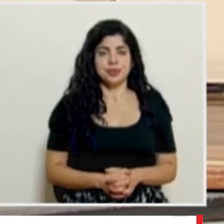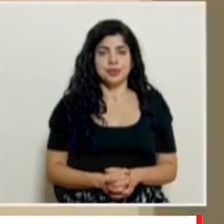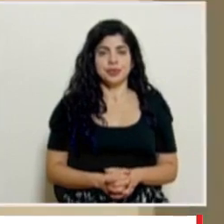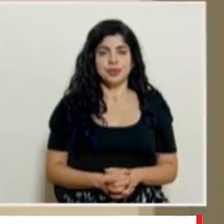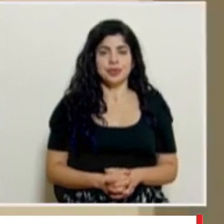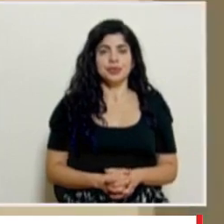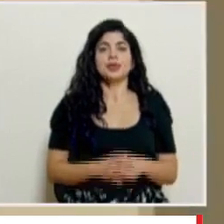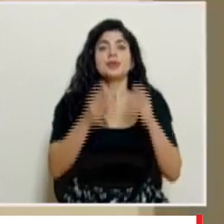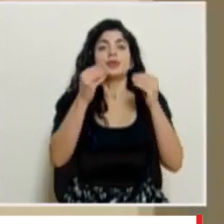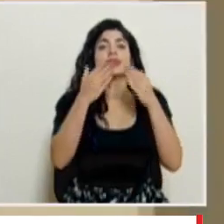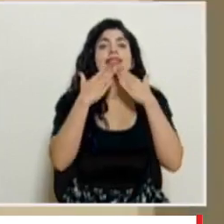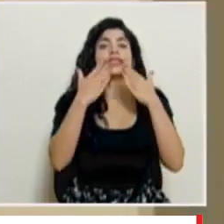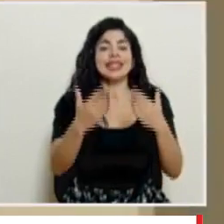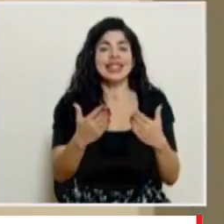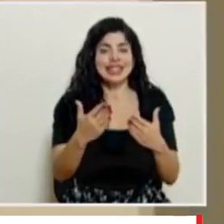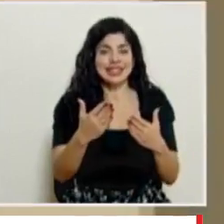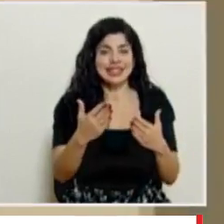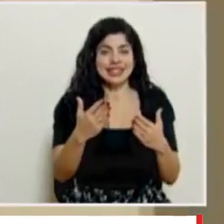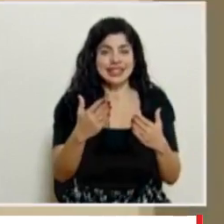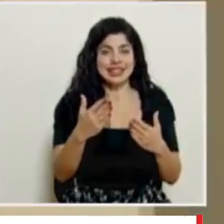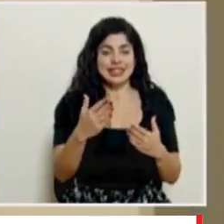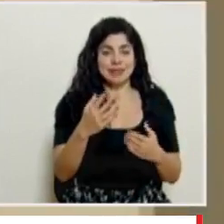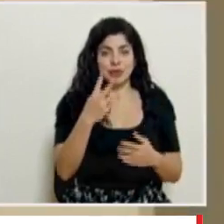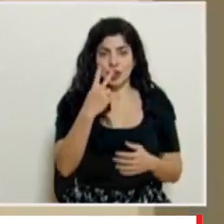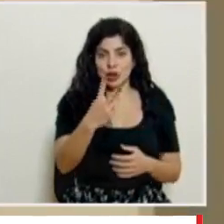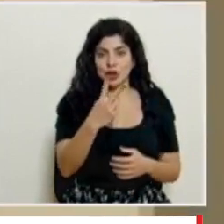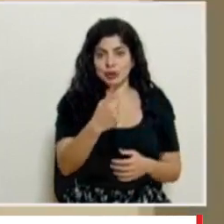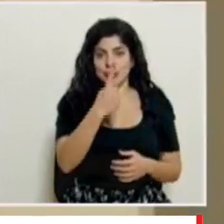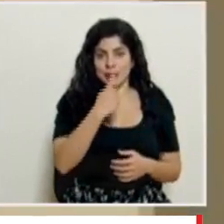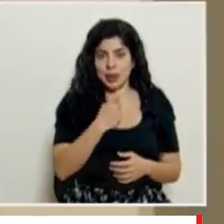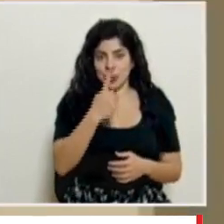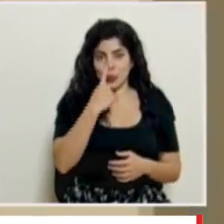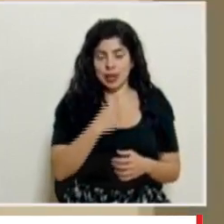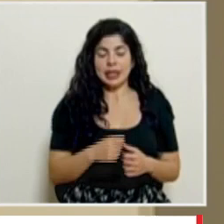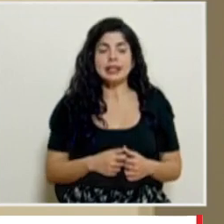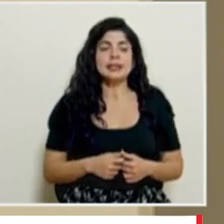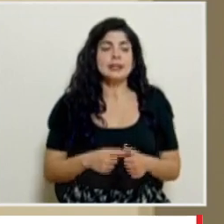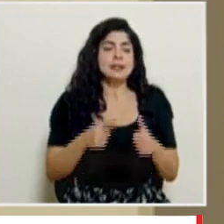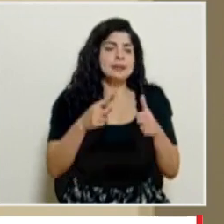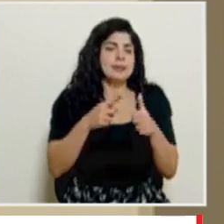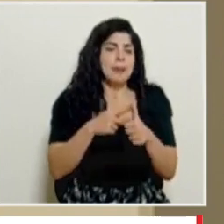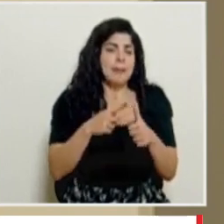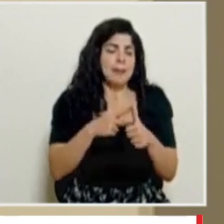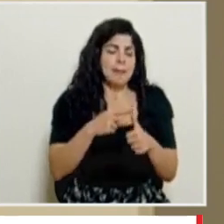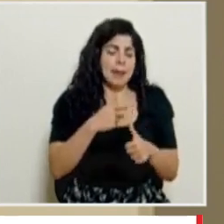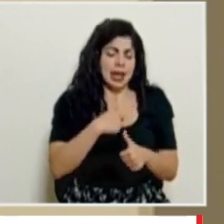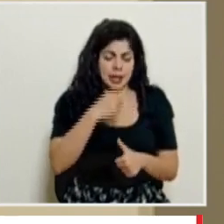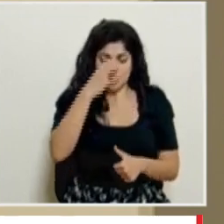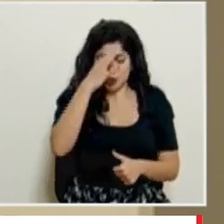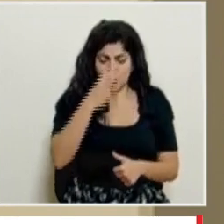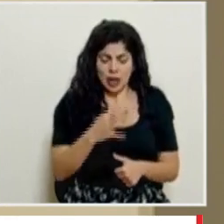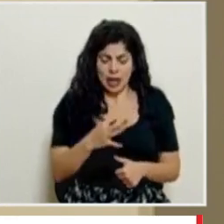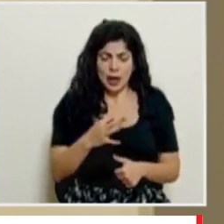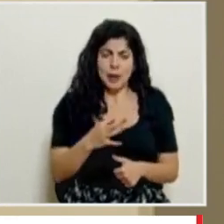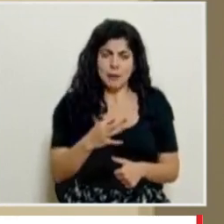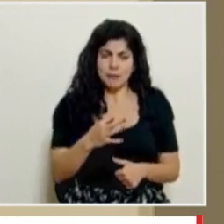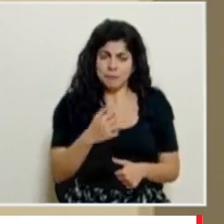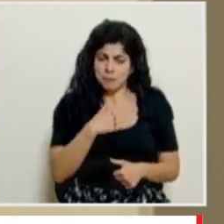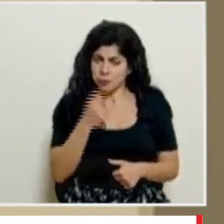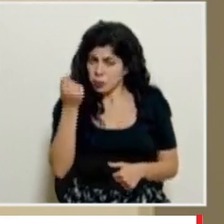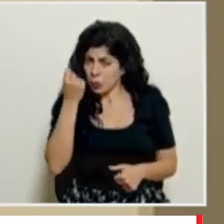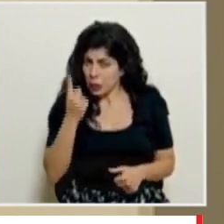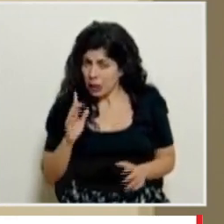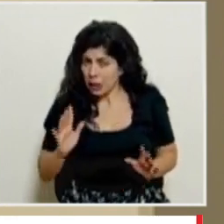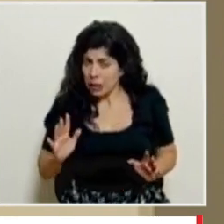bueno muchas gracias por sus dos preguntas la primera creo que la la entendí de